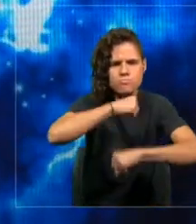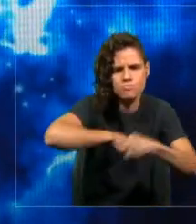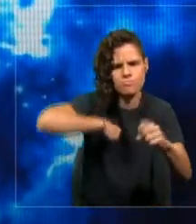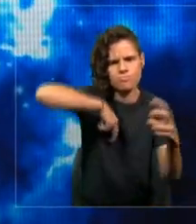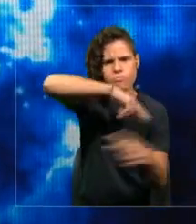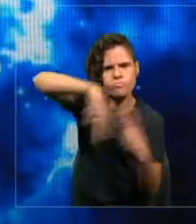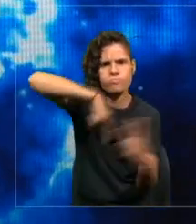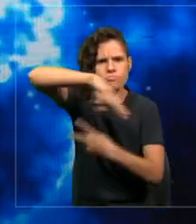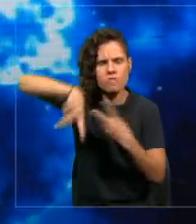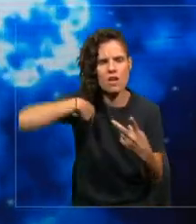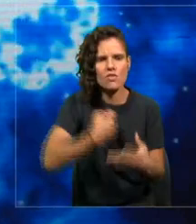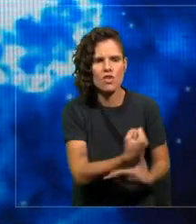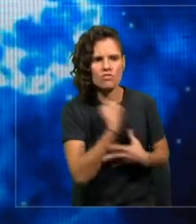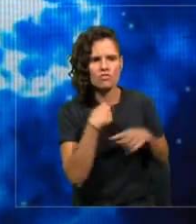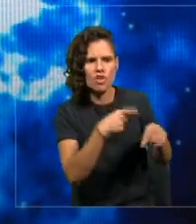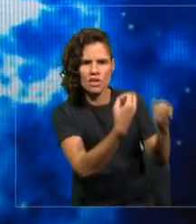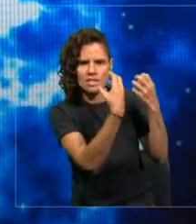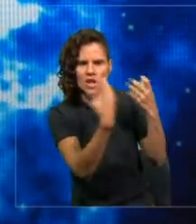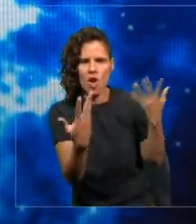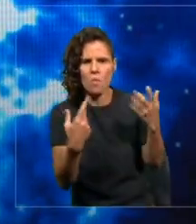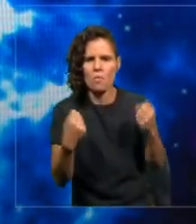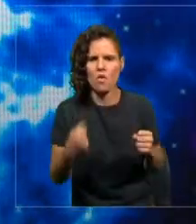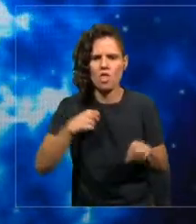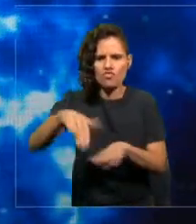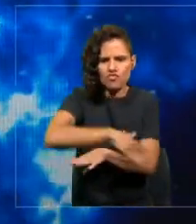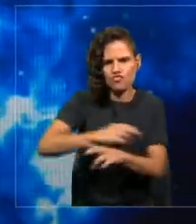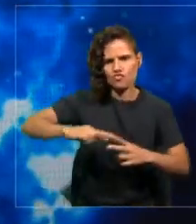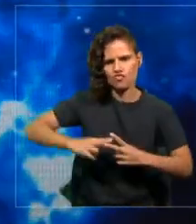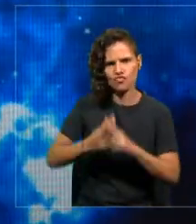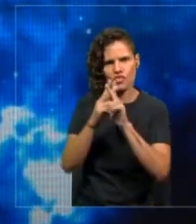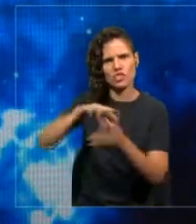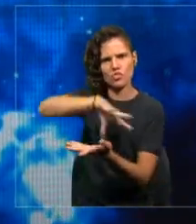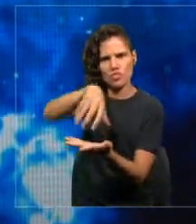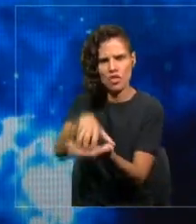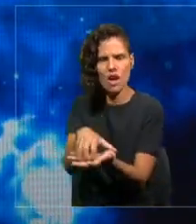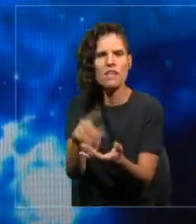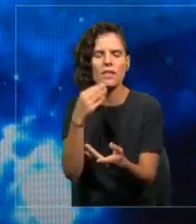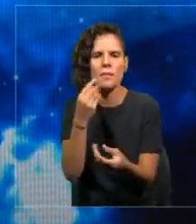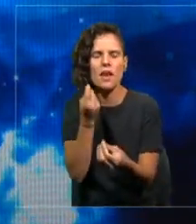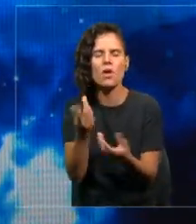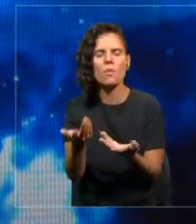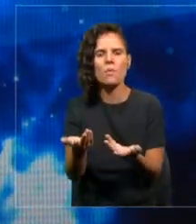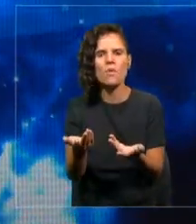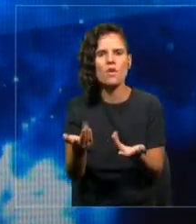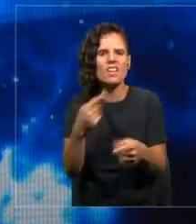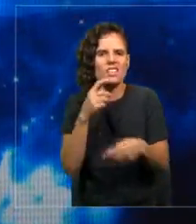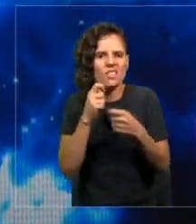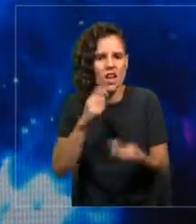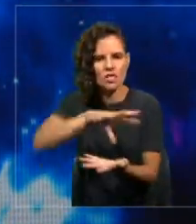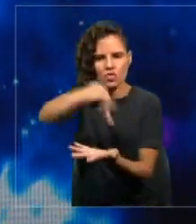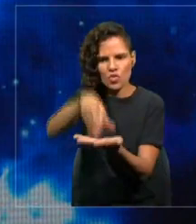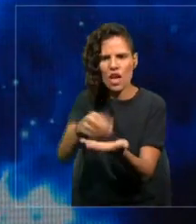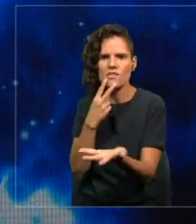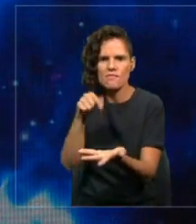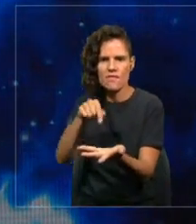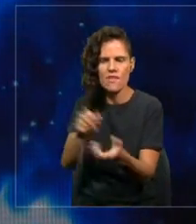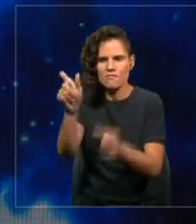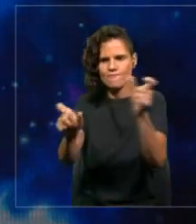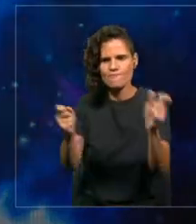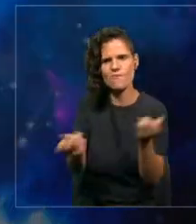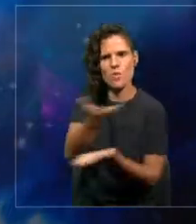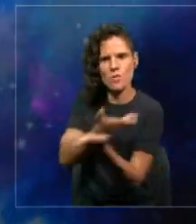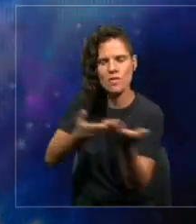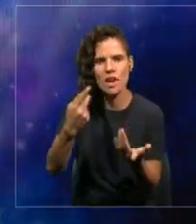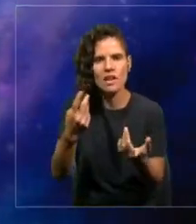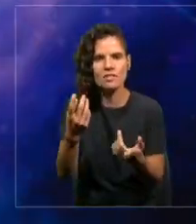urbanizar y a crear toda esta capacidad de vivir en ciudades, convivir y salir